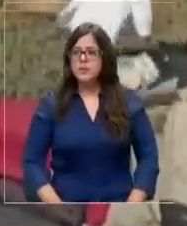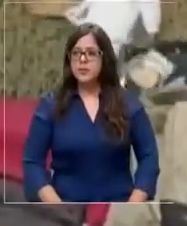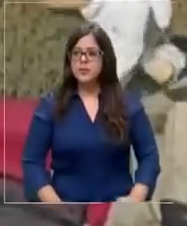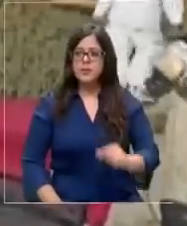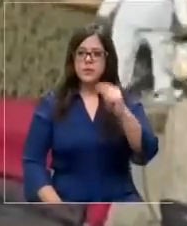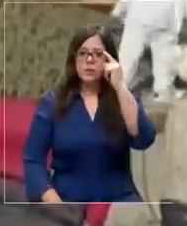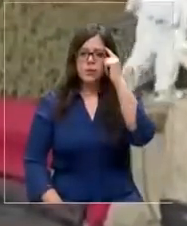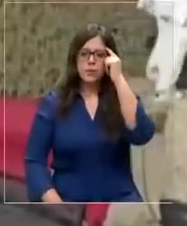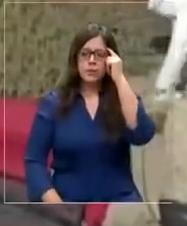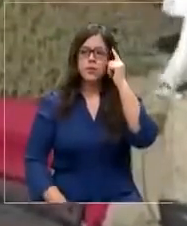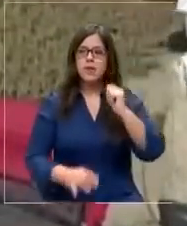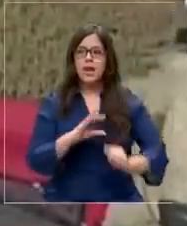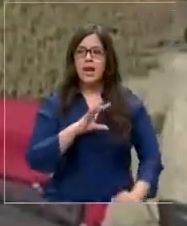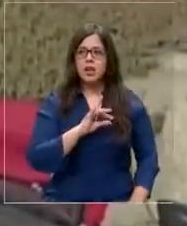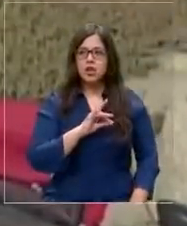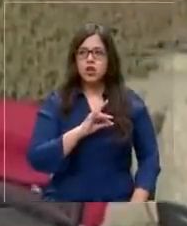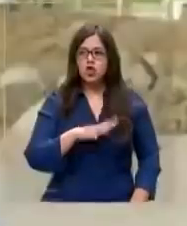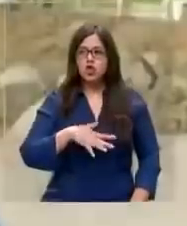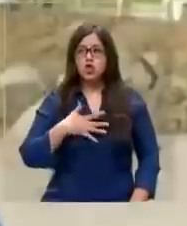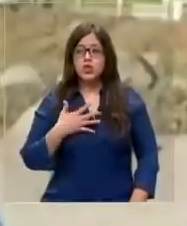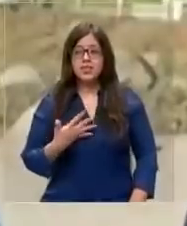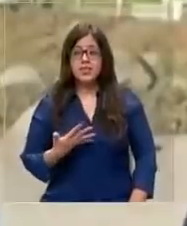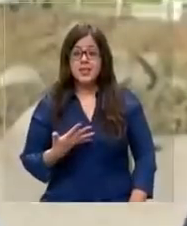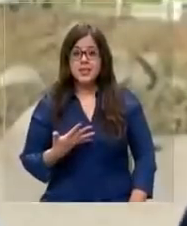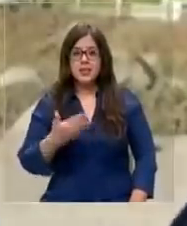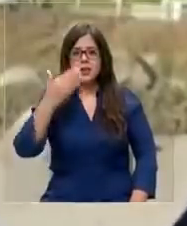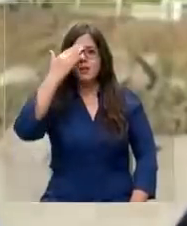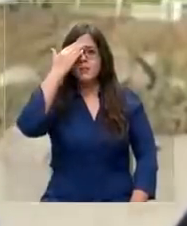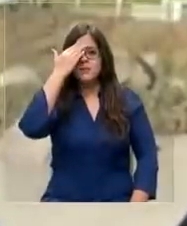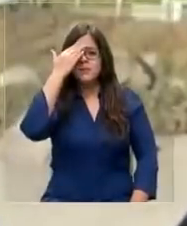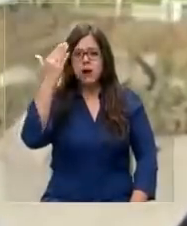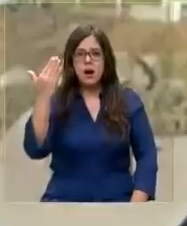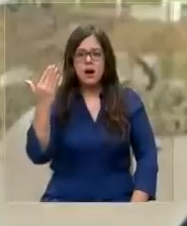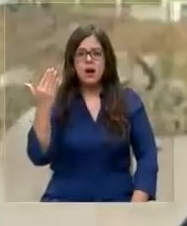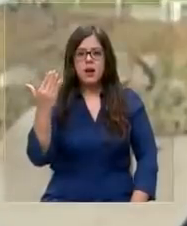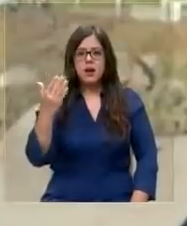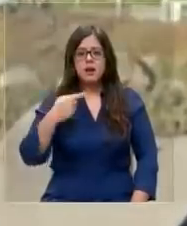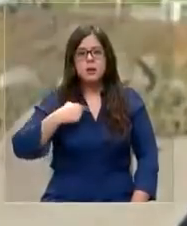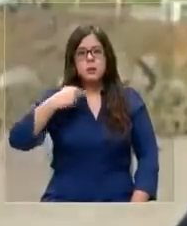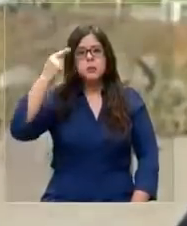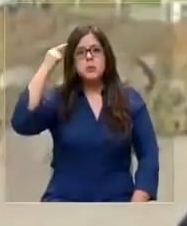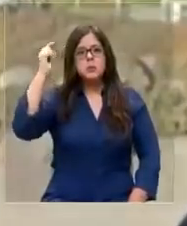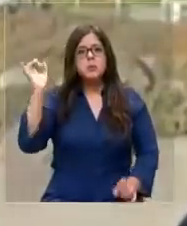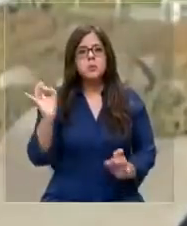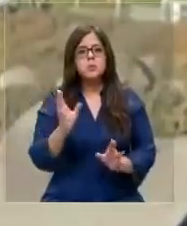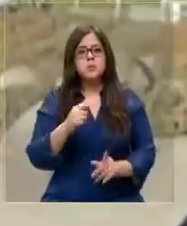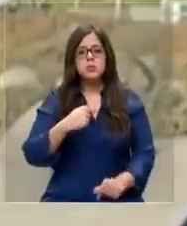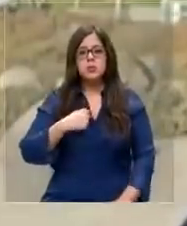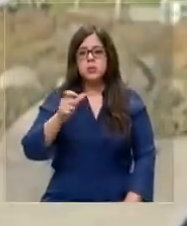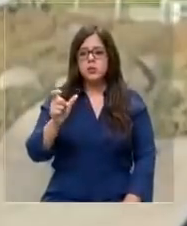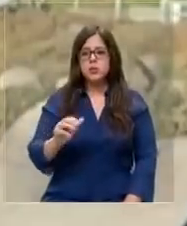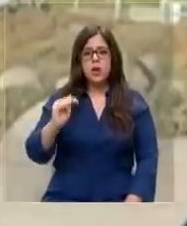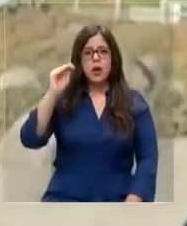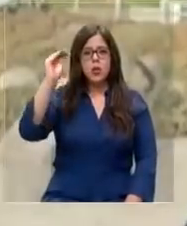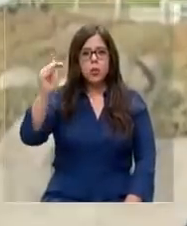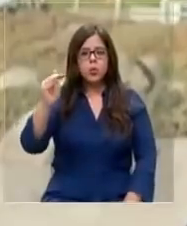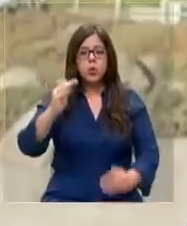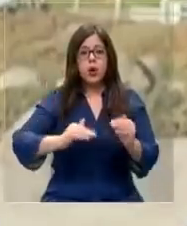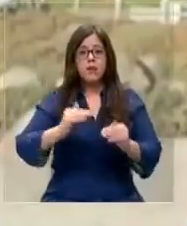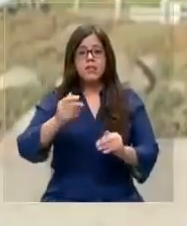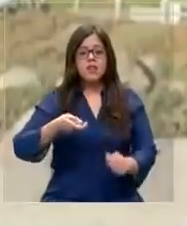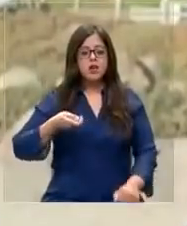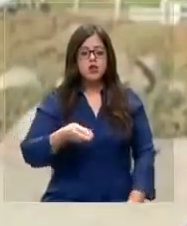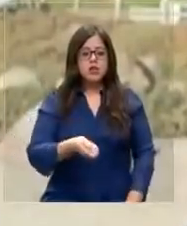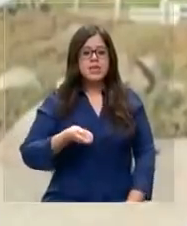dolor, o sea, que tiene que él sentir debe ser tremendo. Que yo digo que a lo mejor hasta uno como adulto, uno se quema con aceite, con un